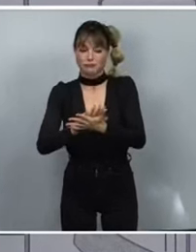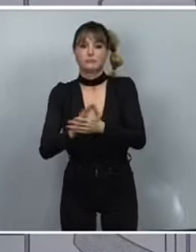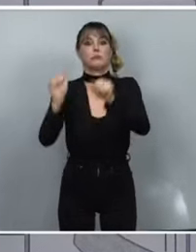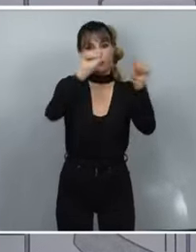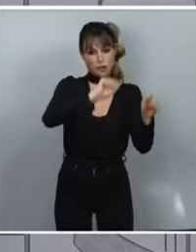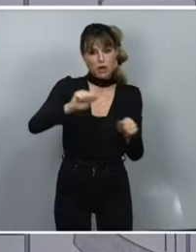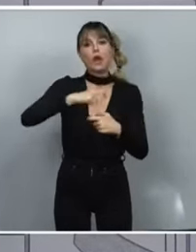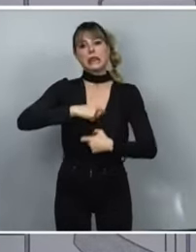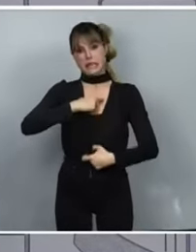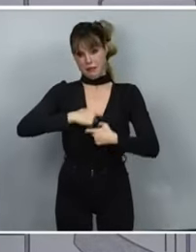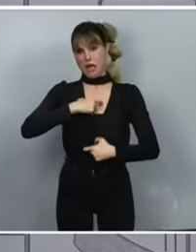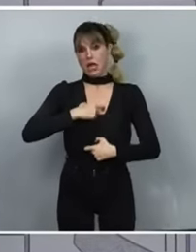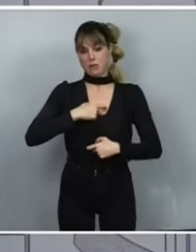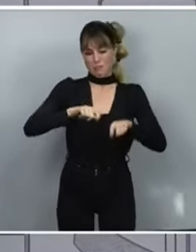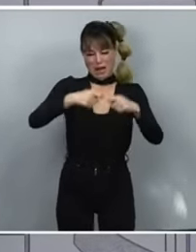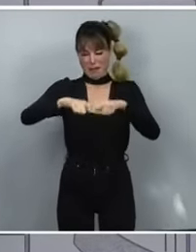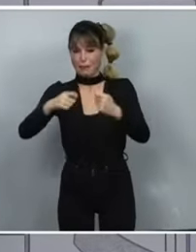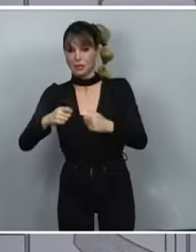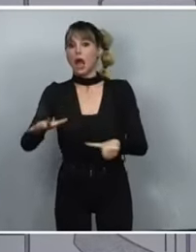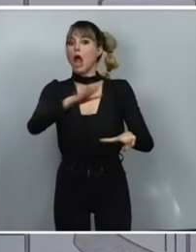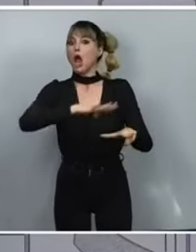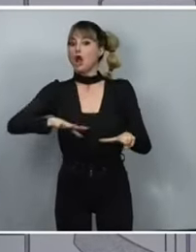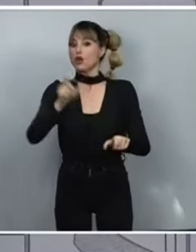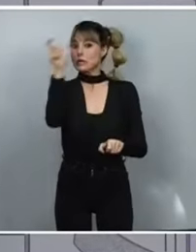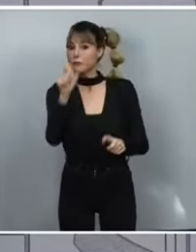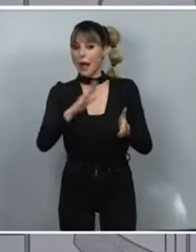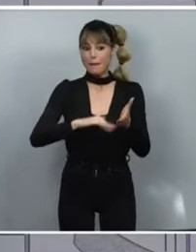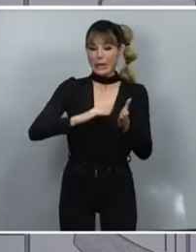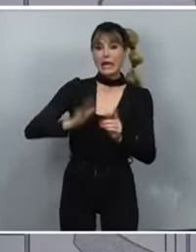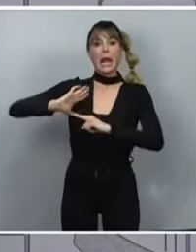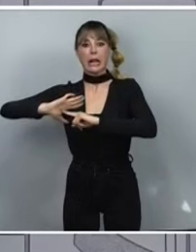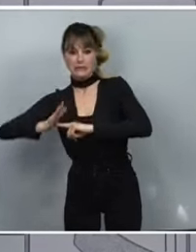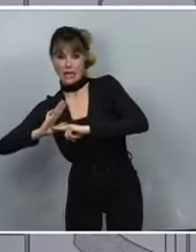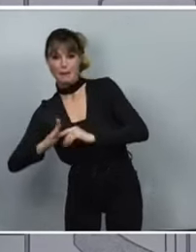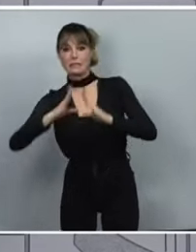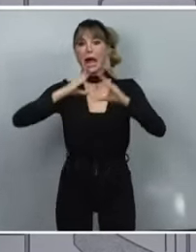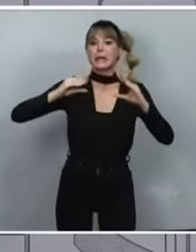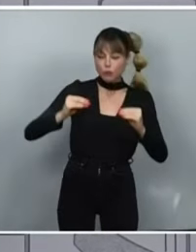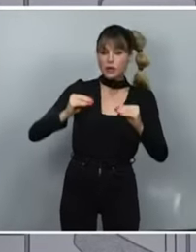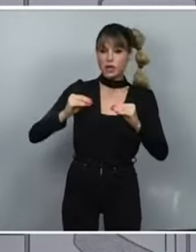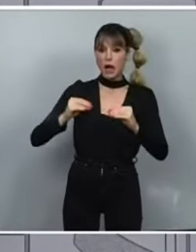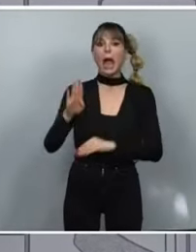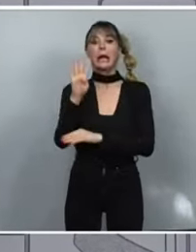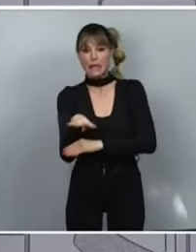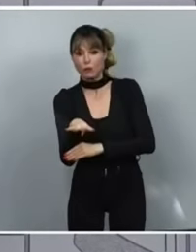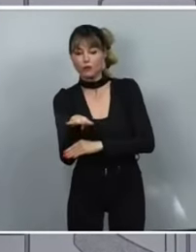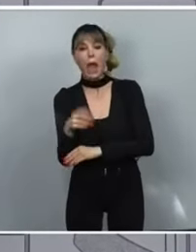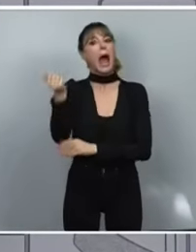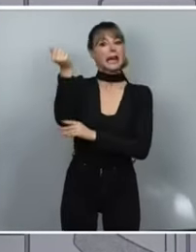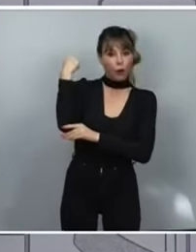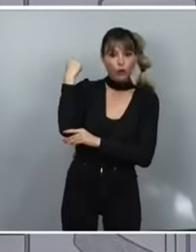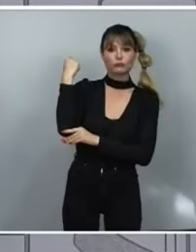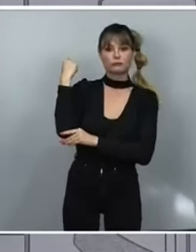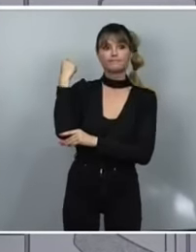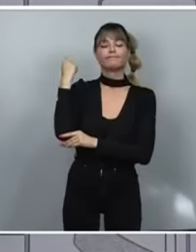protección civil para aquellos lugares de la Comunidad Valenciana, de Castilla-La Mancha, de Andalucía, de Cataluña, de Aragón,